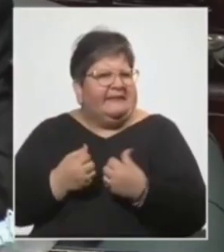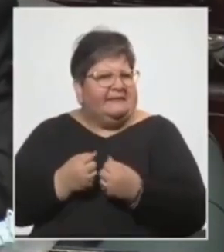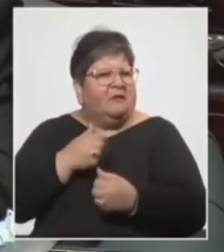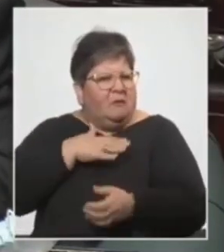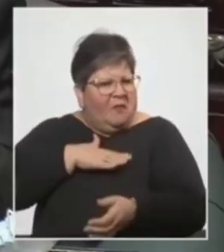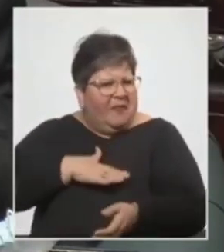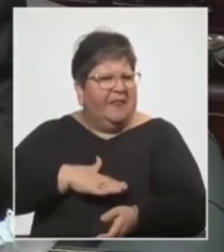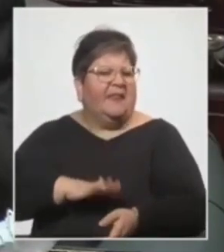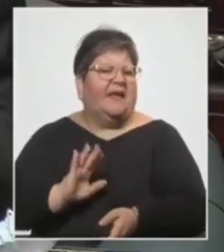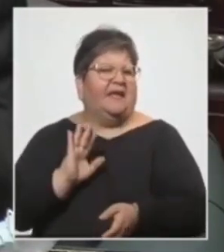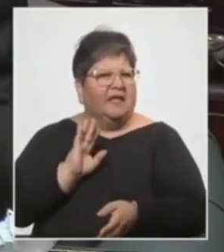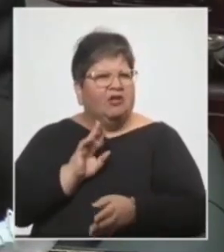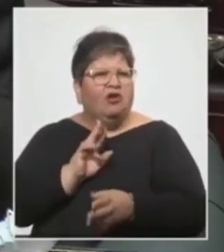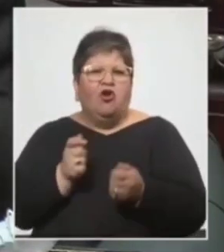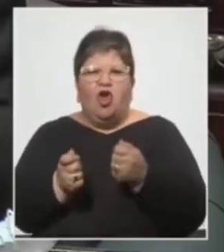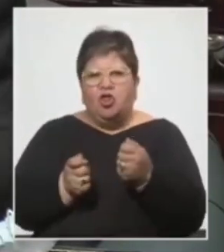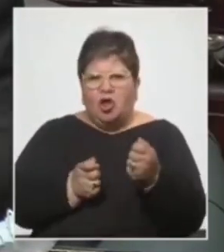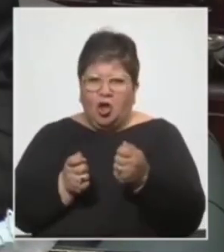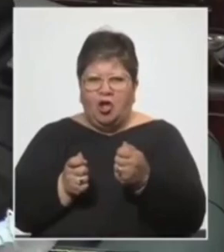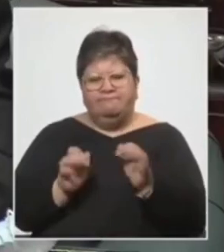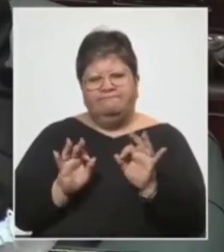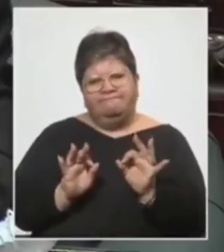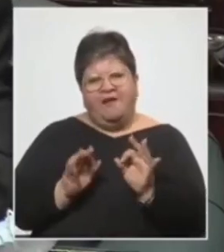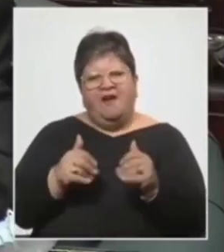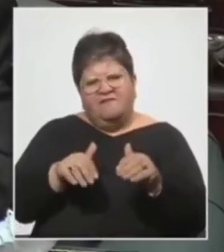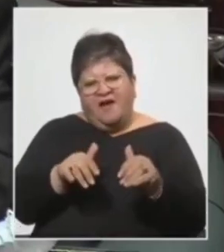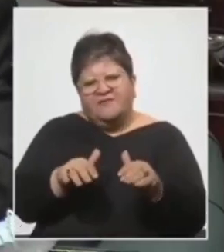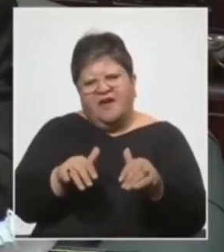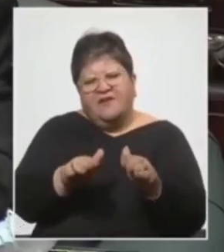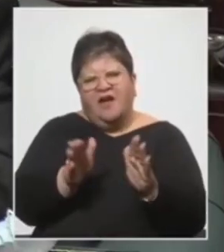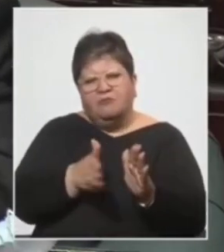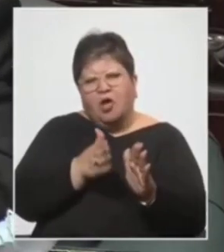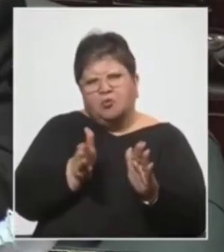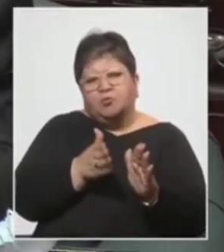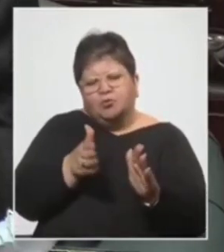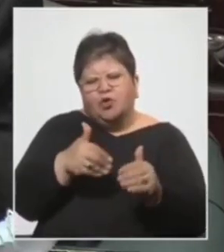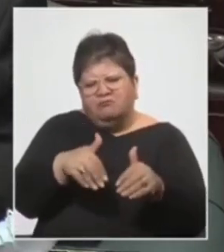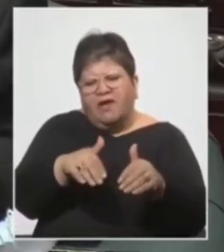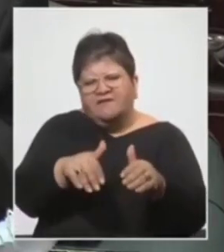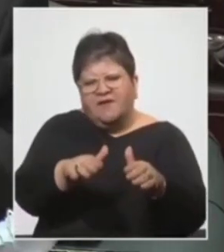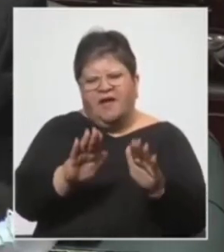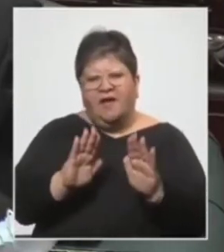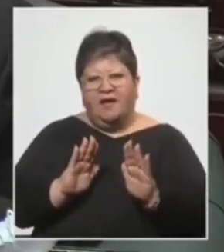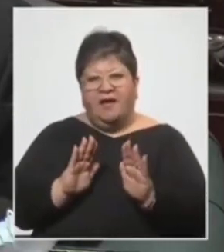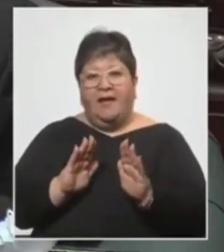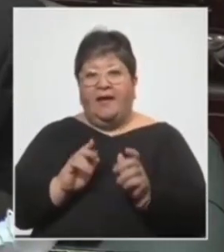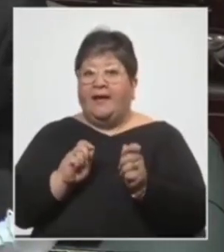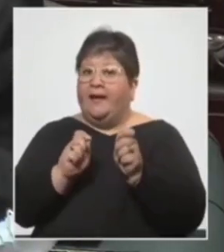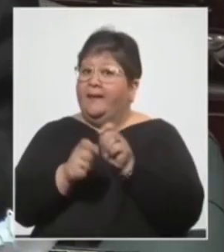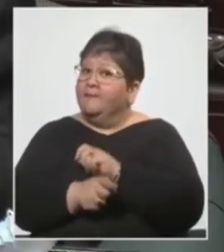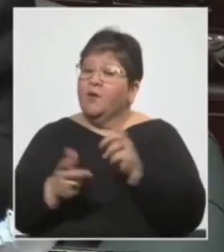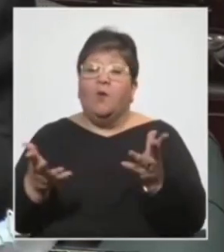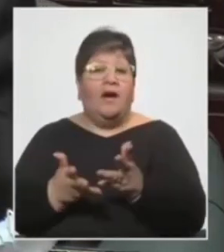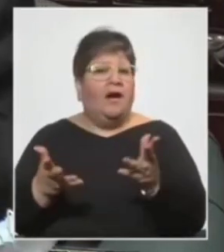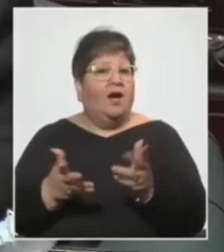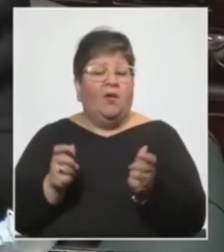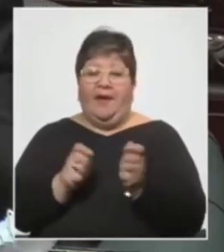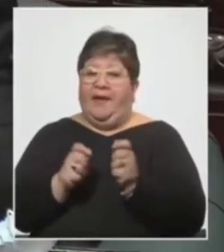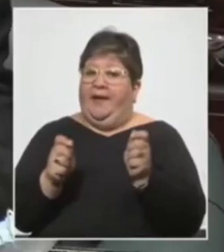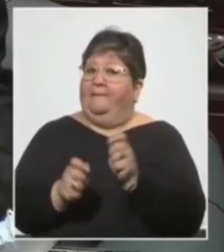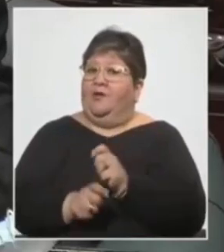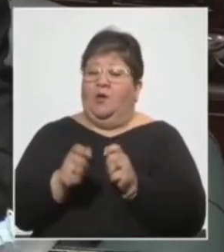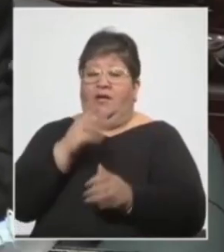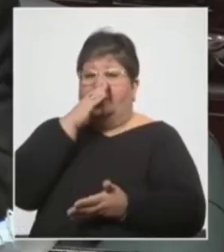trasladar dejar funcionar más el aparato económico y social pero eso cambió eso cambió en las